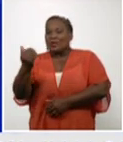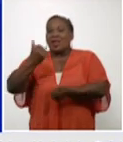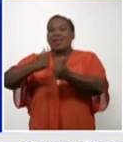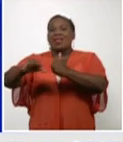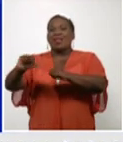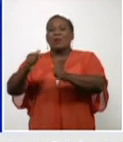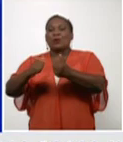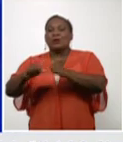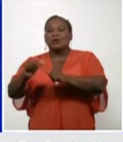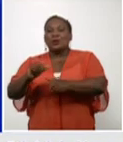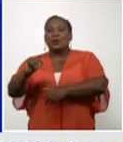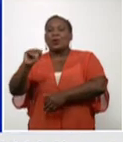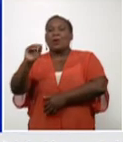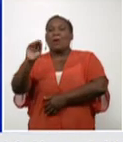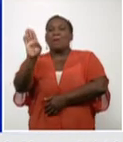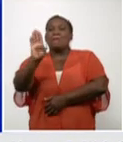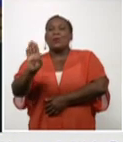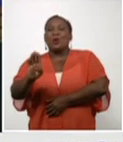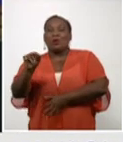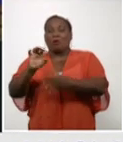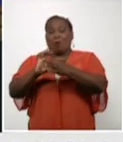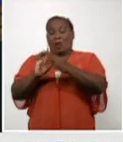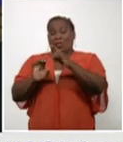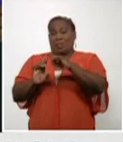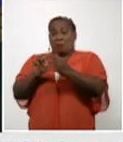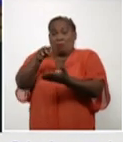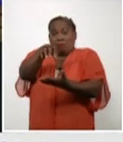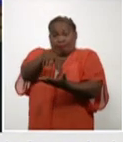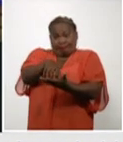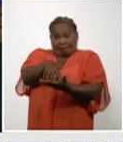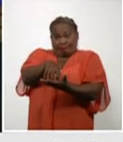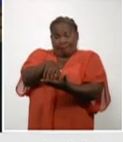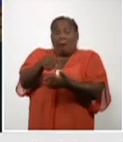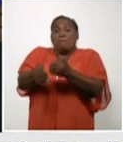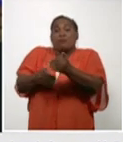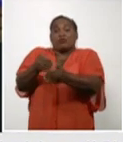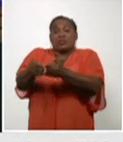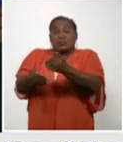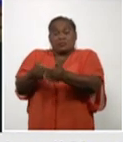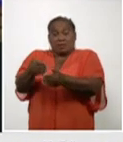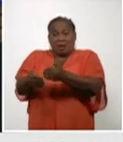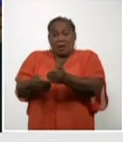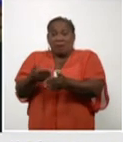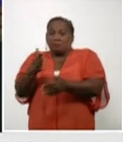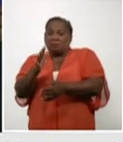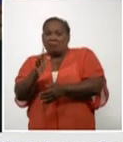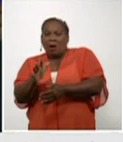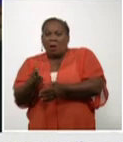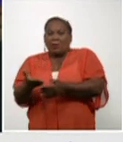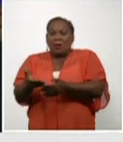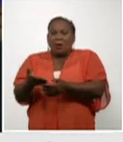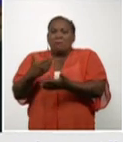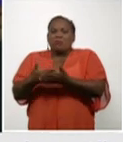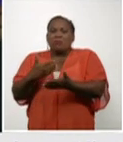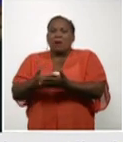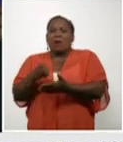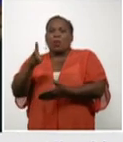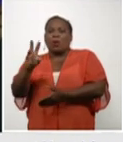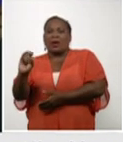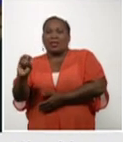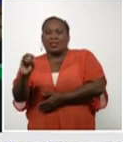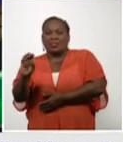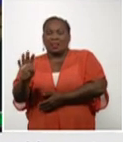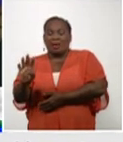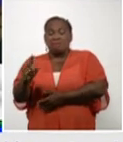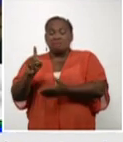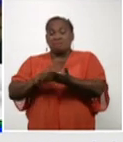Molecular de nuestra provincia, Guantánamo, que procesará alrededor de 440 muestras de PCR. A partir de estas jornadas se está